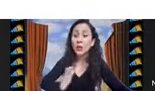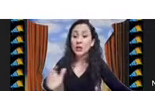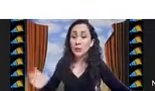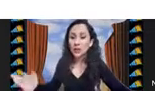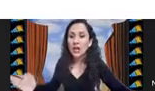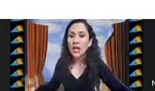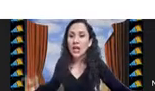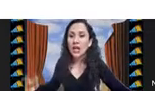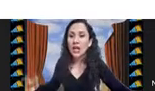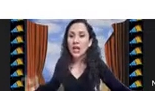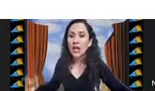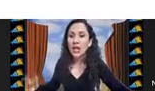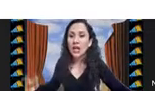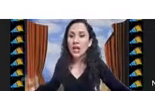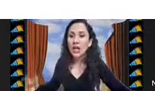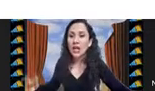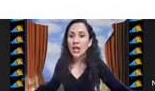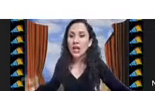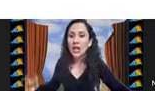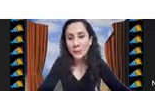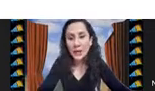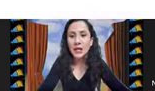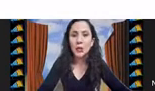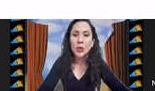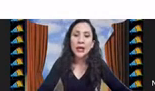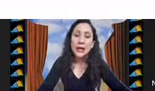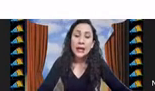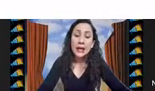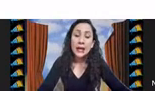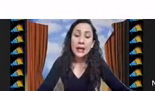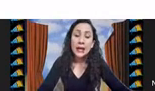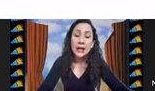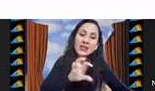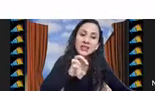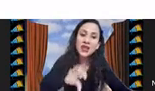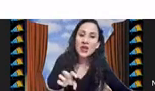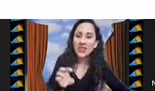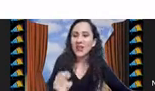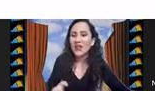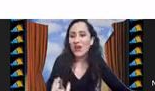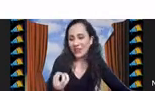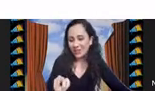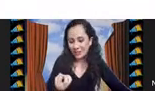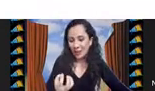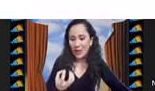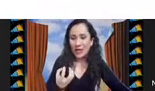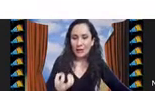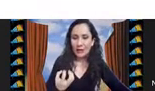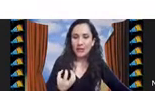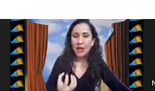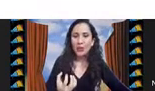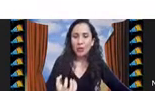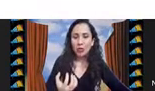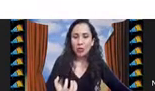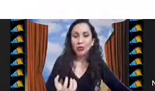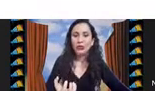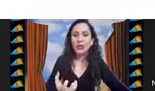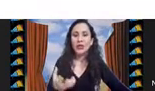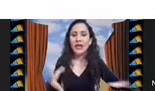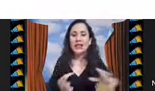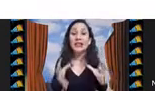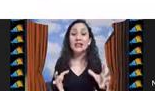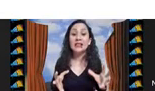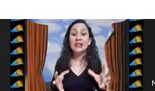del comportamiento del algoritmo y de el desempeño y una vez que yo ya tengo ahora así como que refinado mi